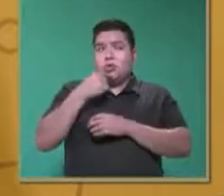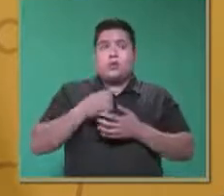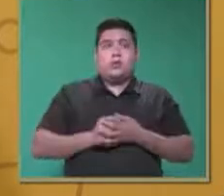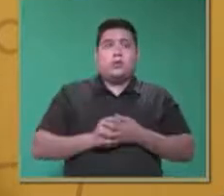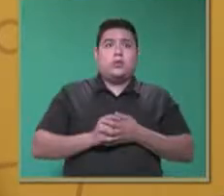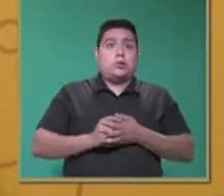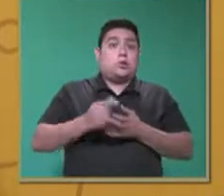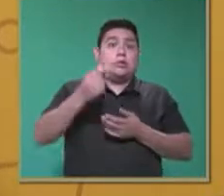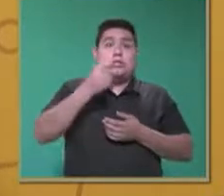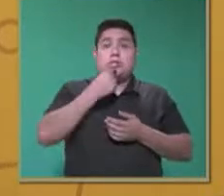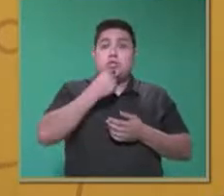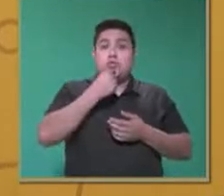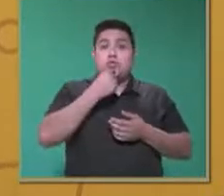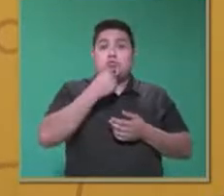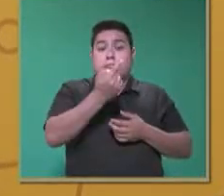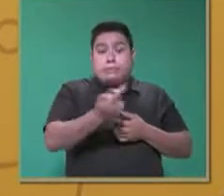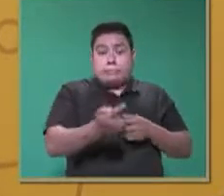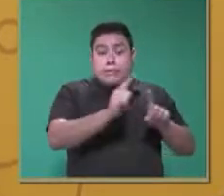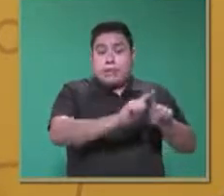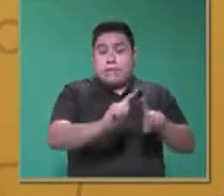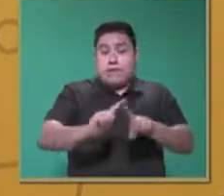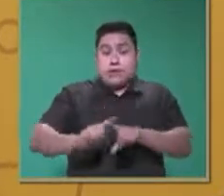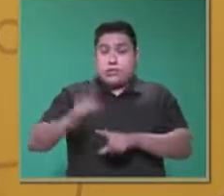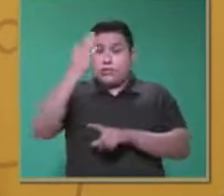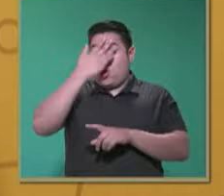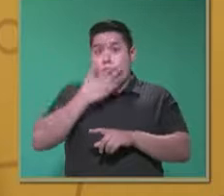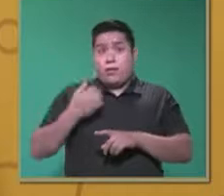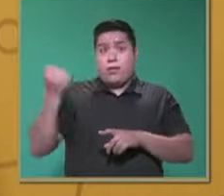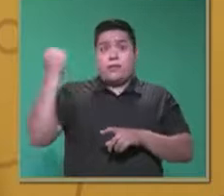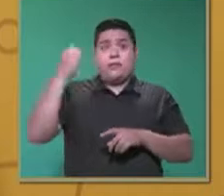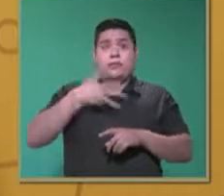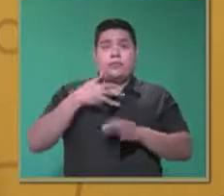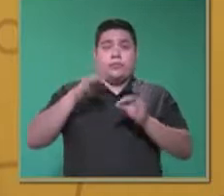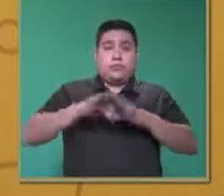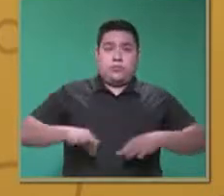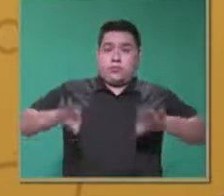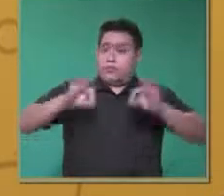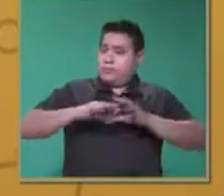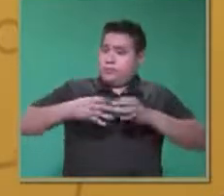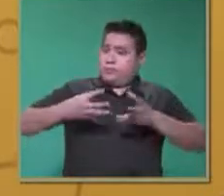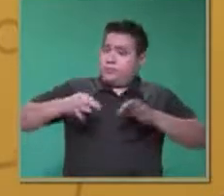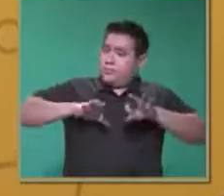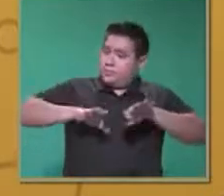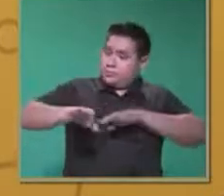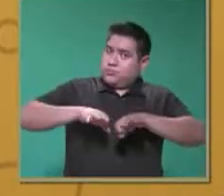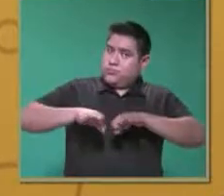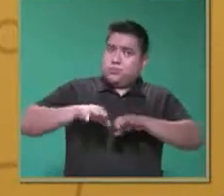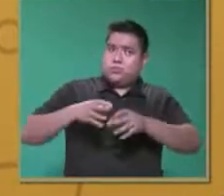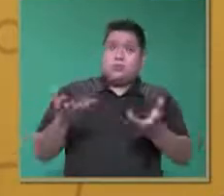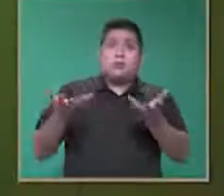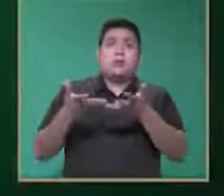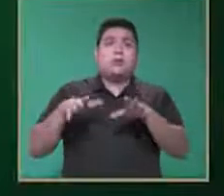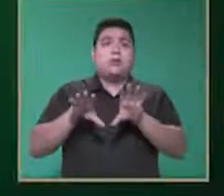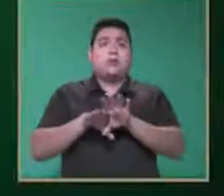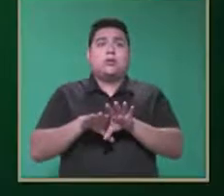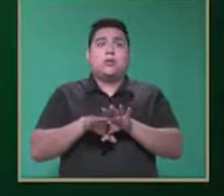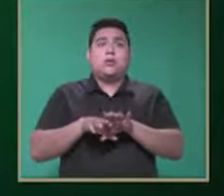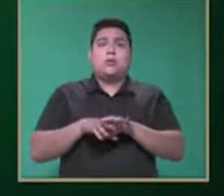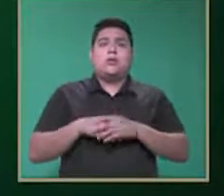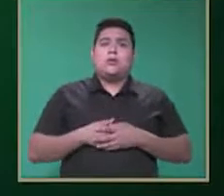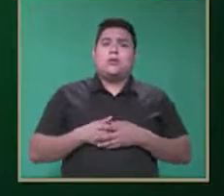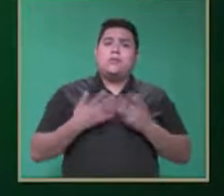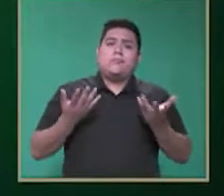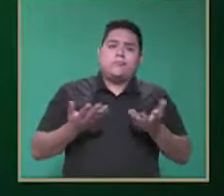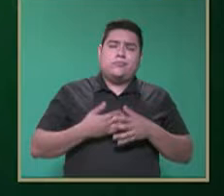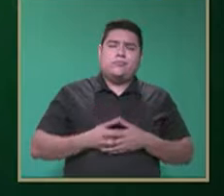mismas habilidades, por eso hay que seguir trabajando con ellos. ¿cómo lo vamos a hacer nosotros como docentes?